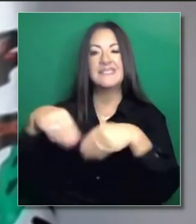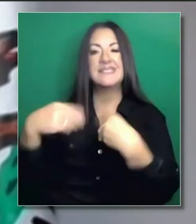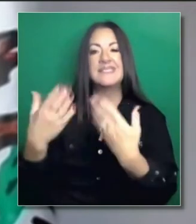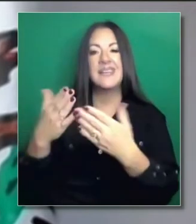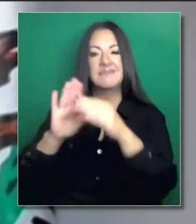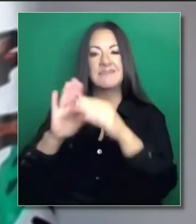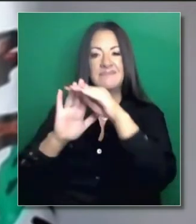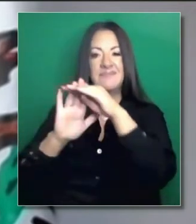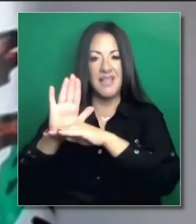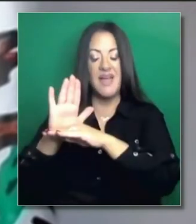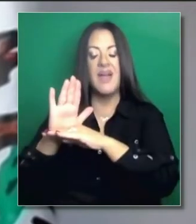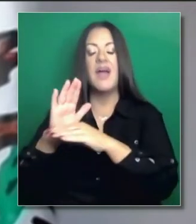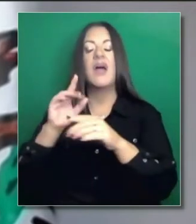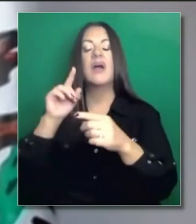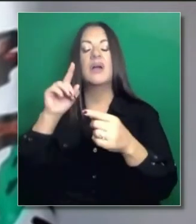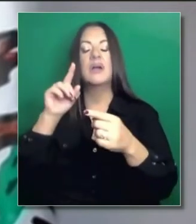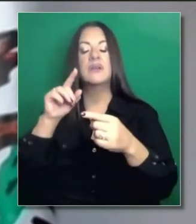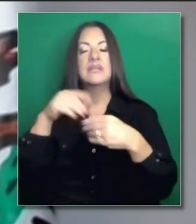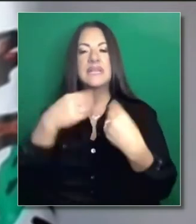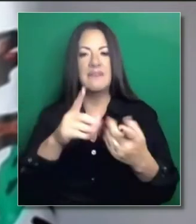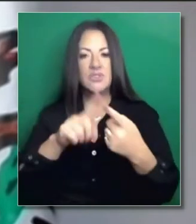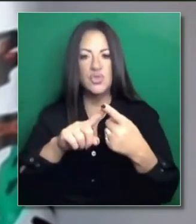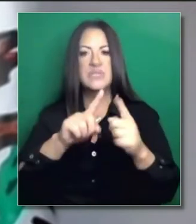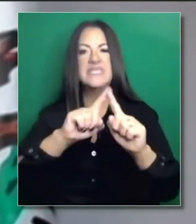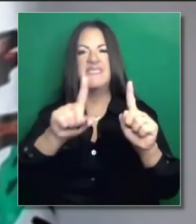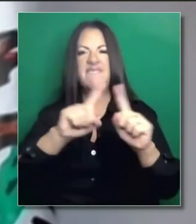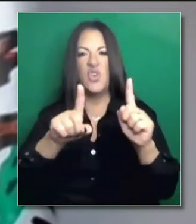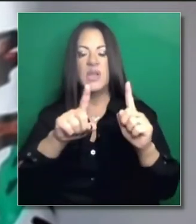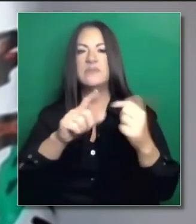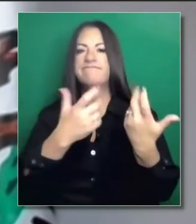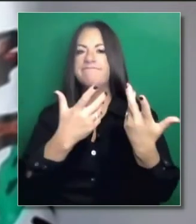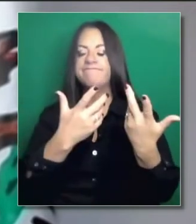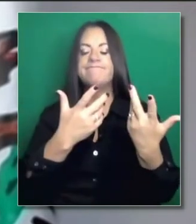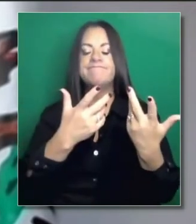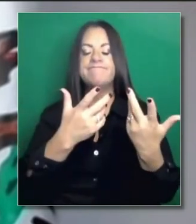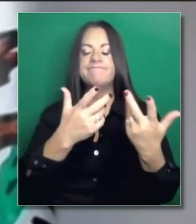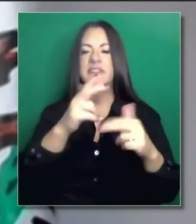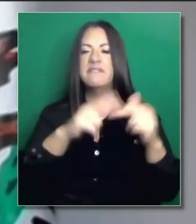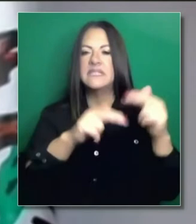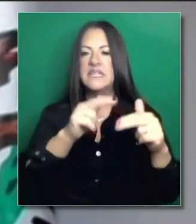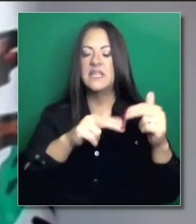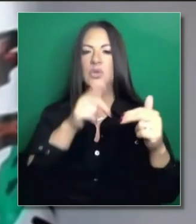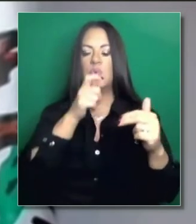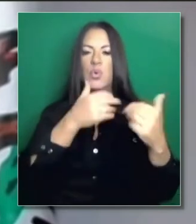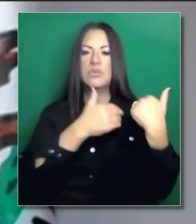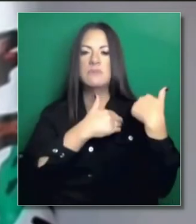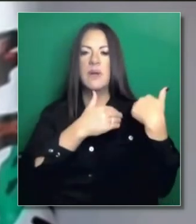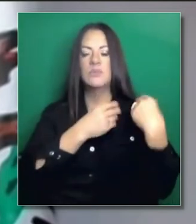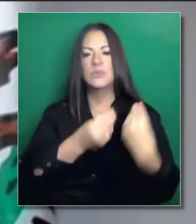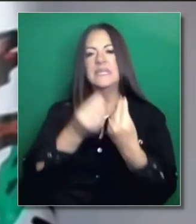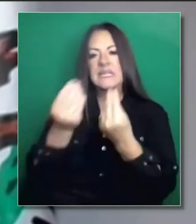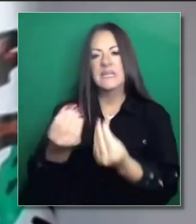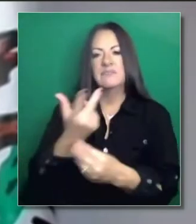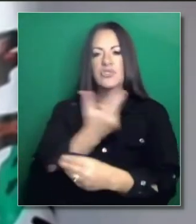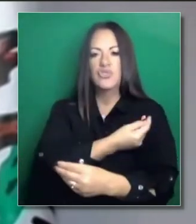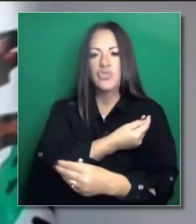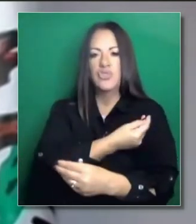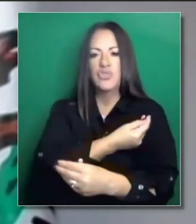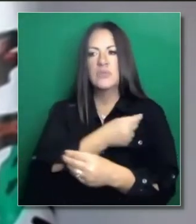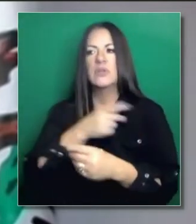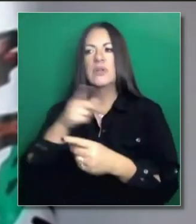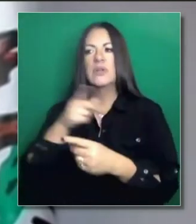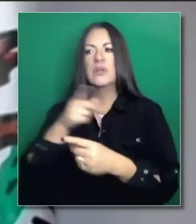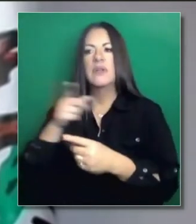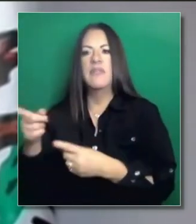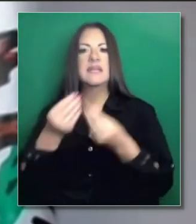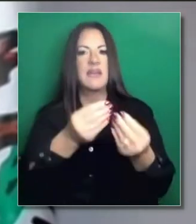dar flexibilidad a aquellos que suministran las vacunas para crear prioridades en esos grupos. Quizá